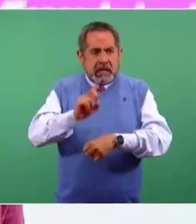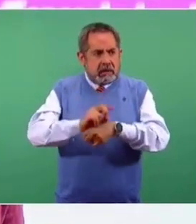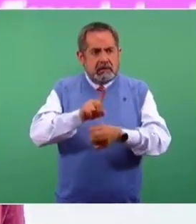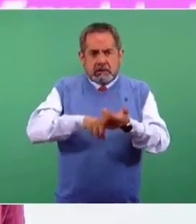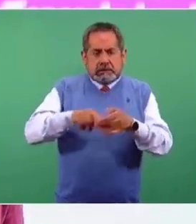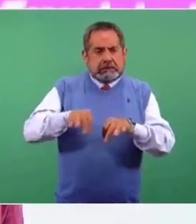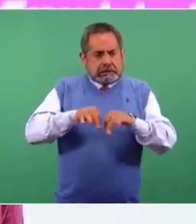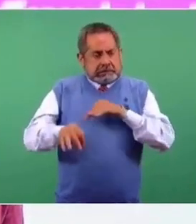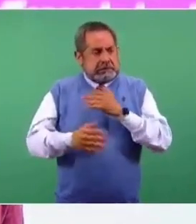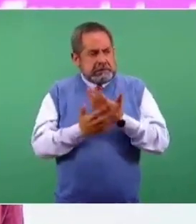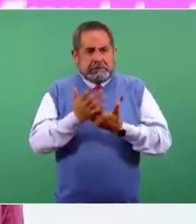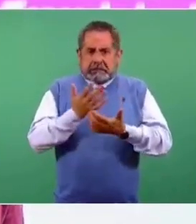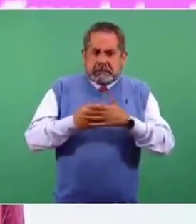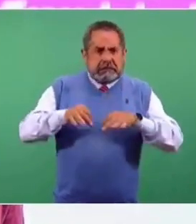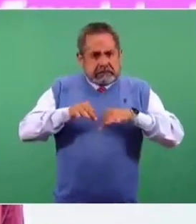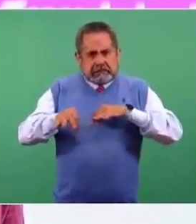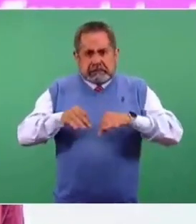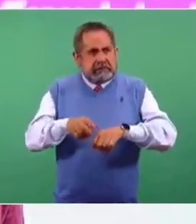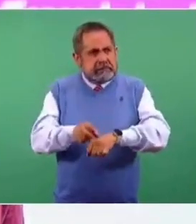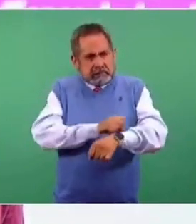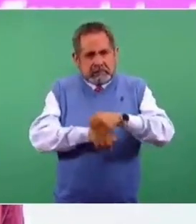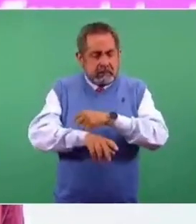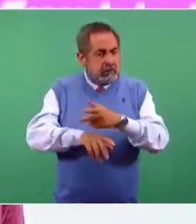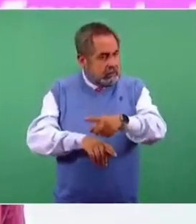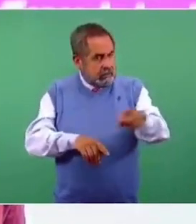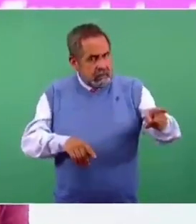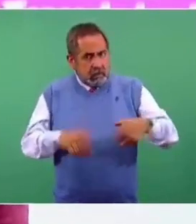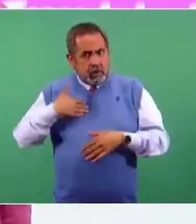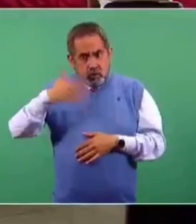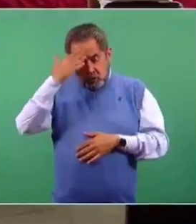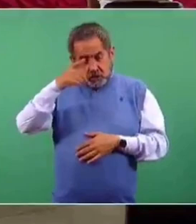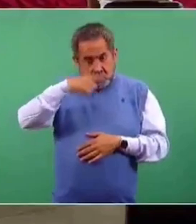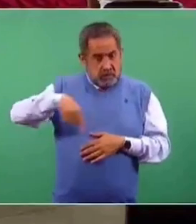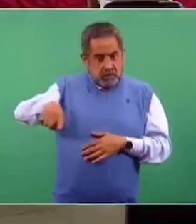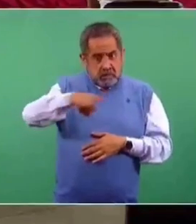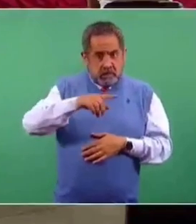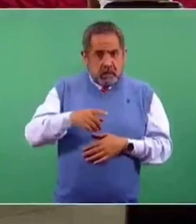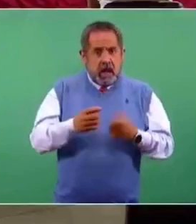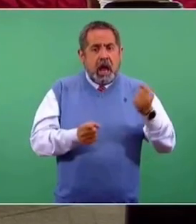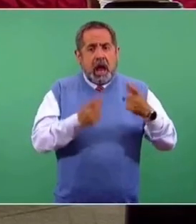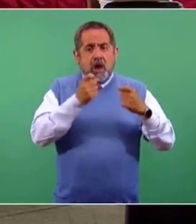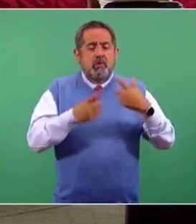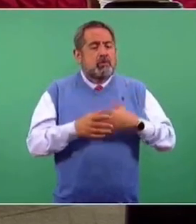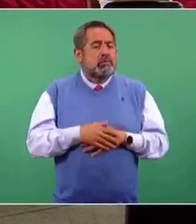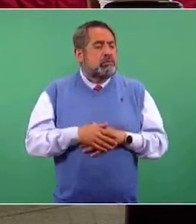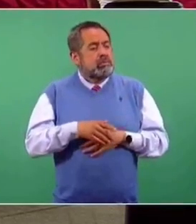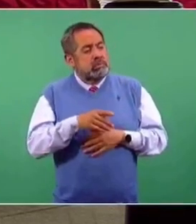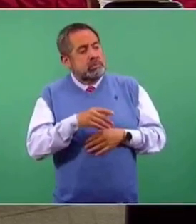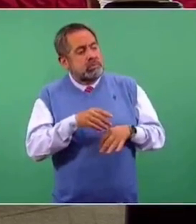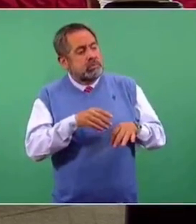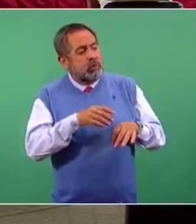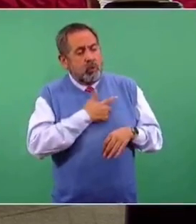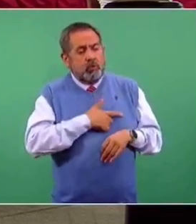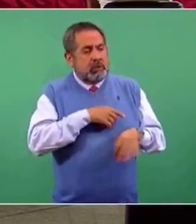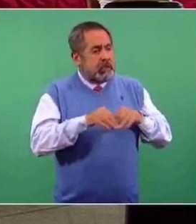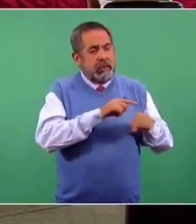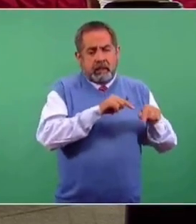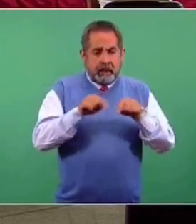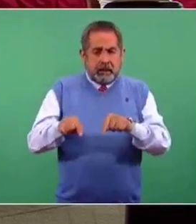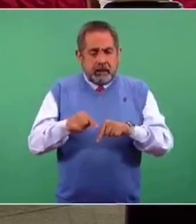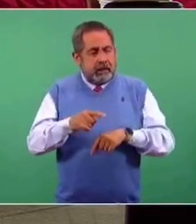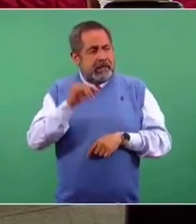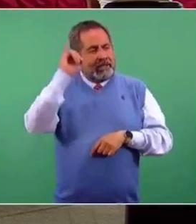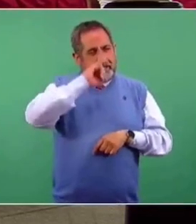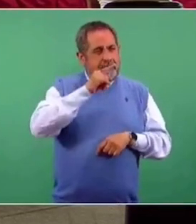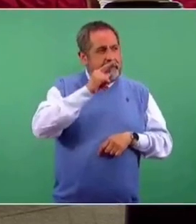trabajando. Sé que hay compañeras y compañeros reporteros de esos diarios que les gusta trabajar, es cosa de que sus editores les